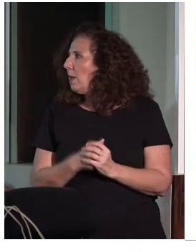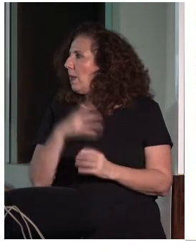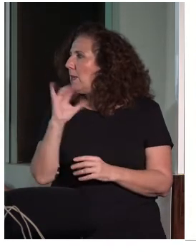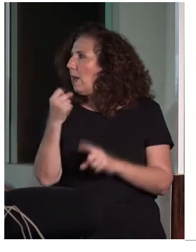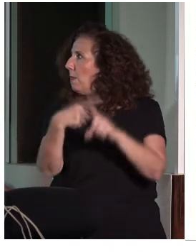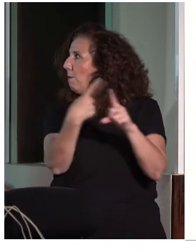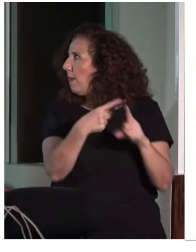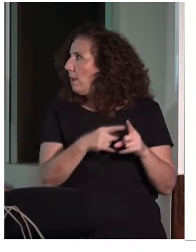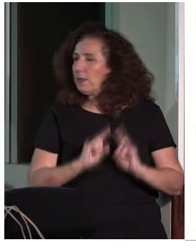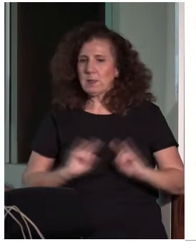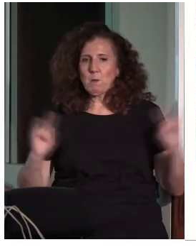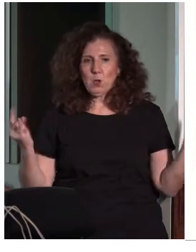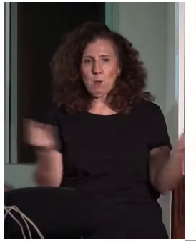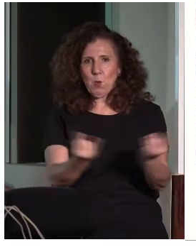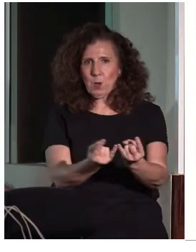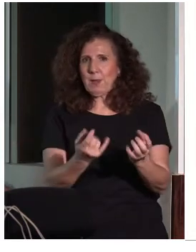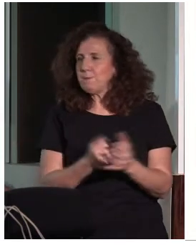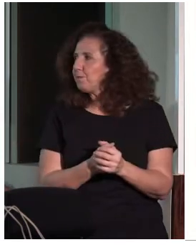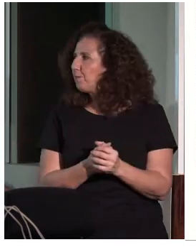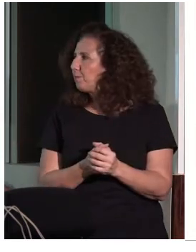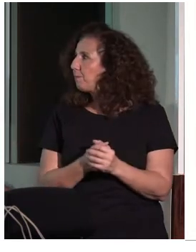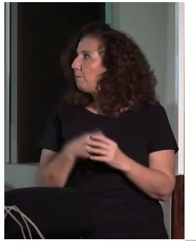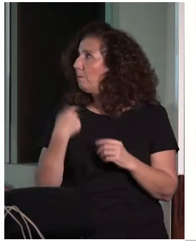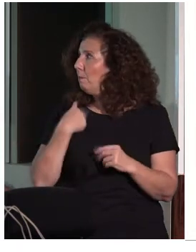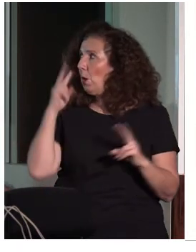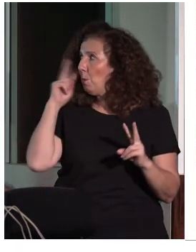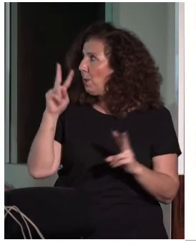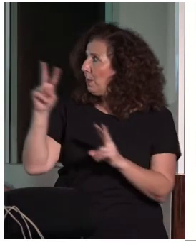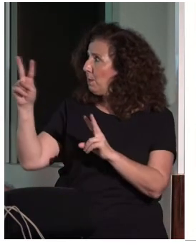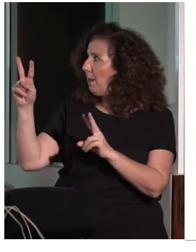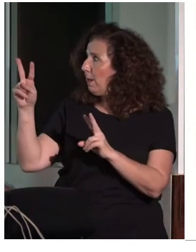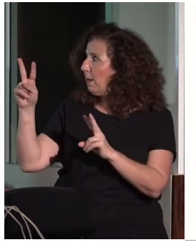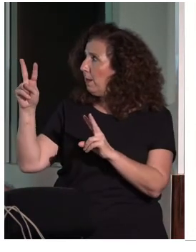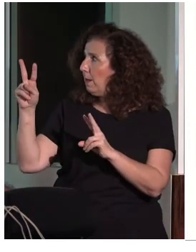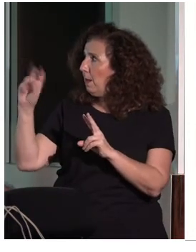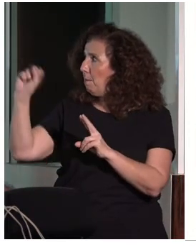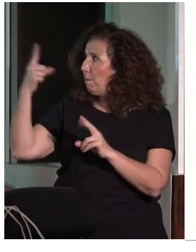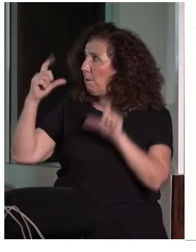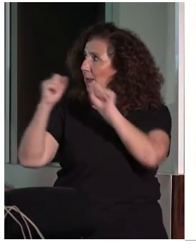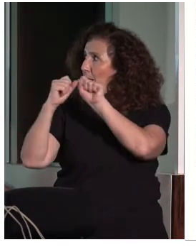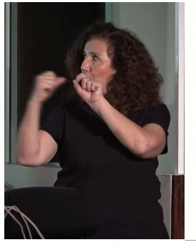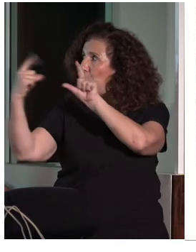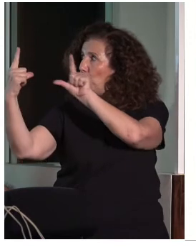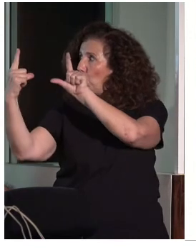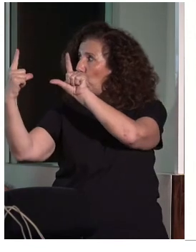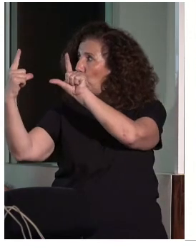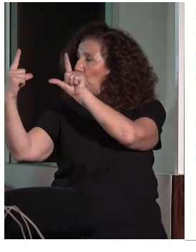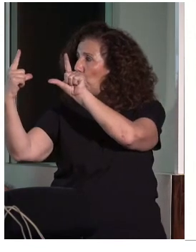de bucle. El bucle magnético de sala, que es el que está a la derecha,